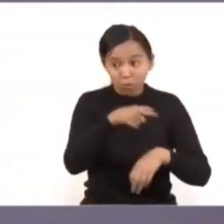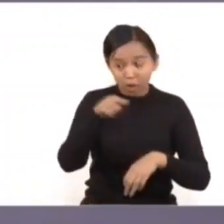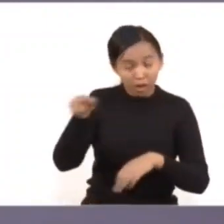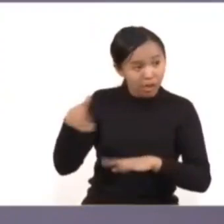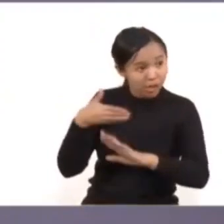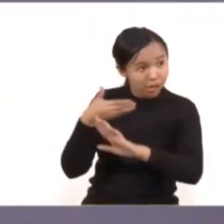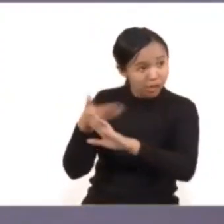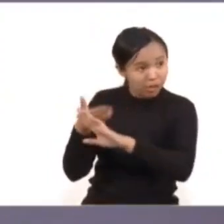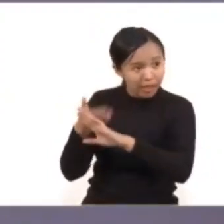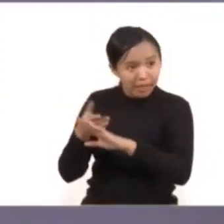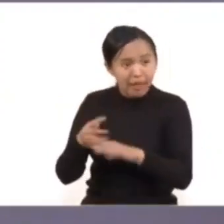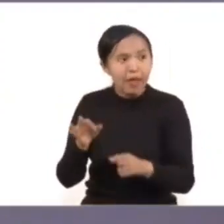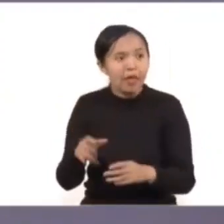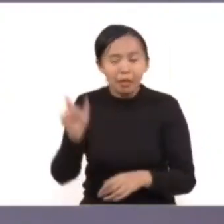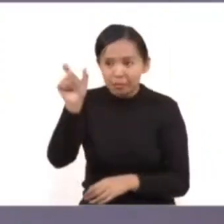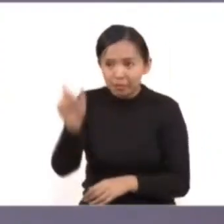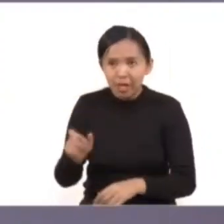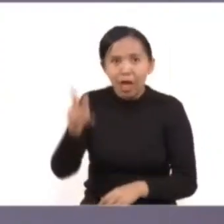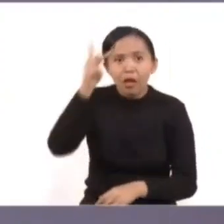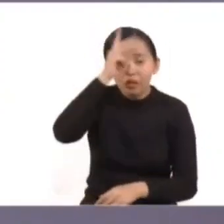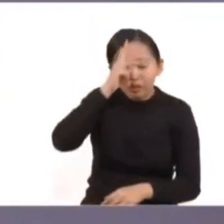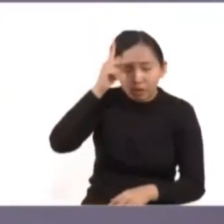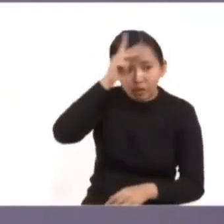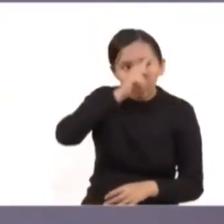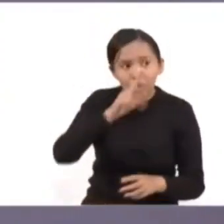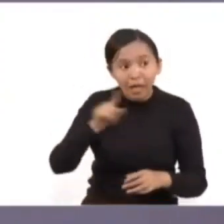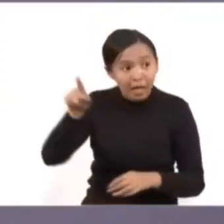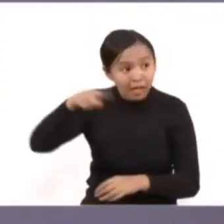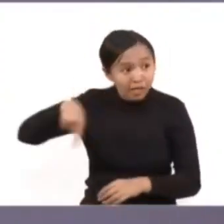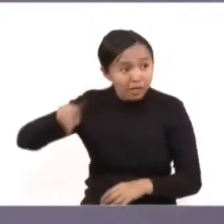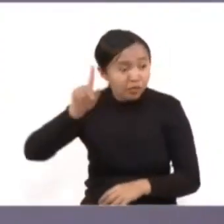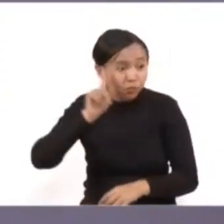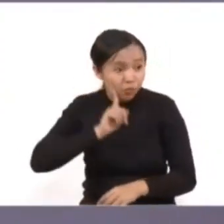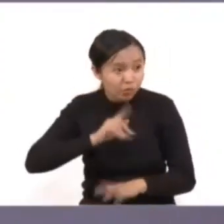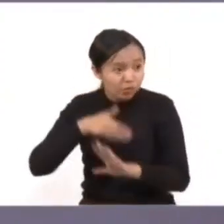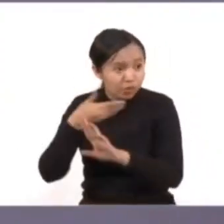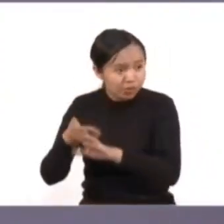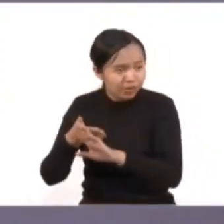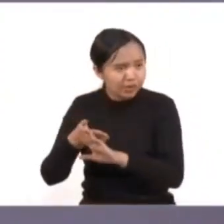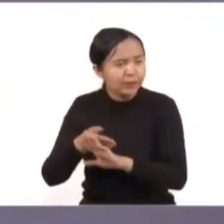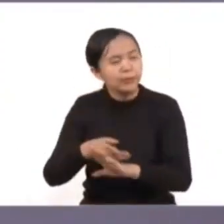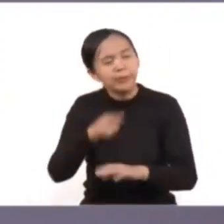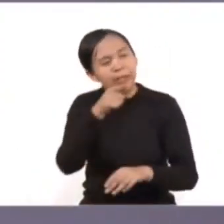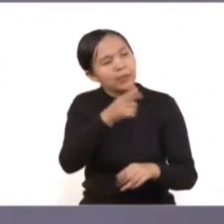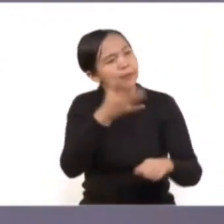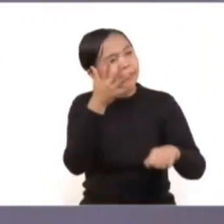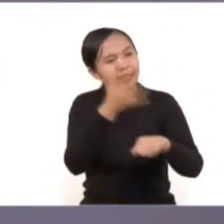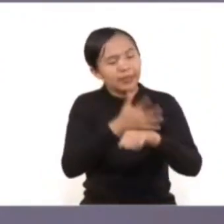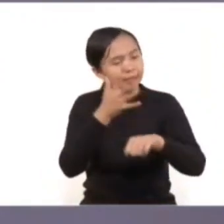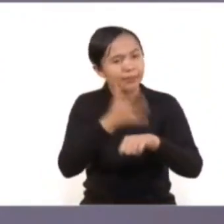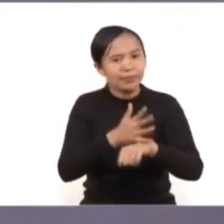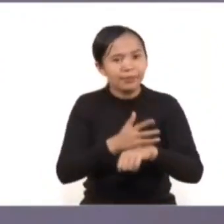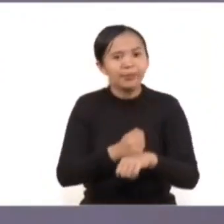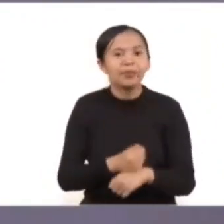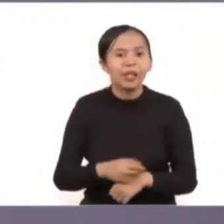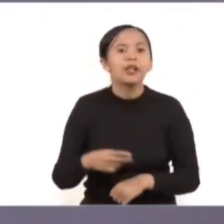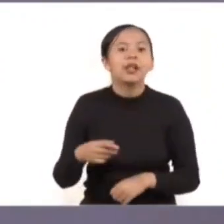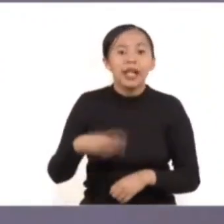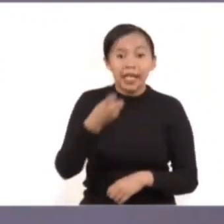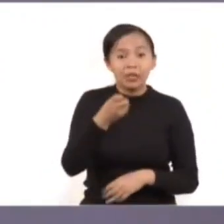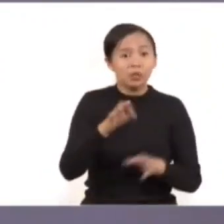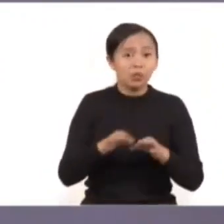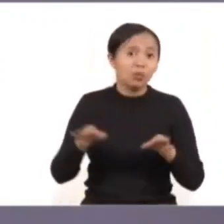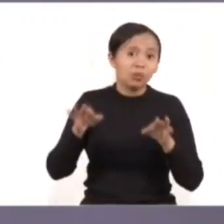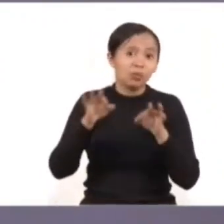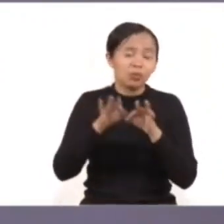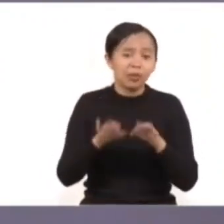física, psicológicamente, patrimonialmente a las mujeres. Y el trabajo que se hace desde la Secretaría de Seguridad me parece que